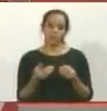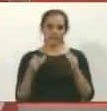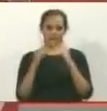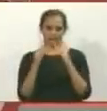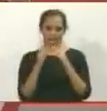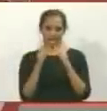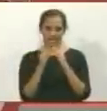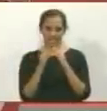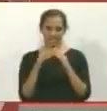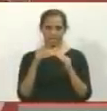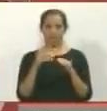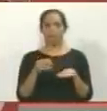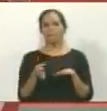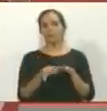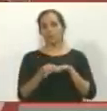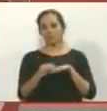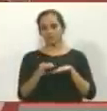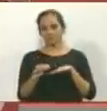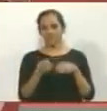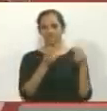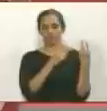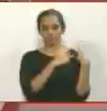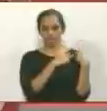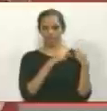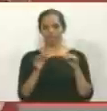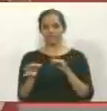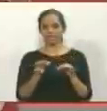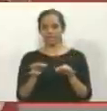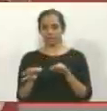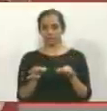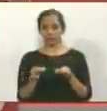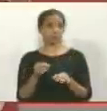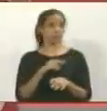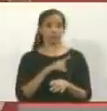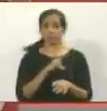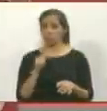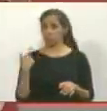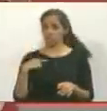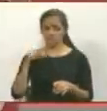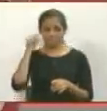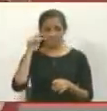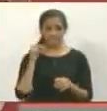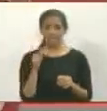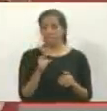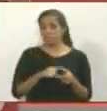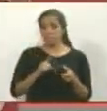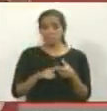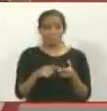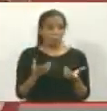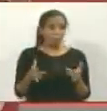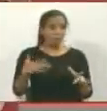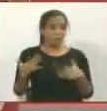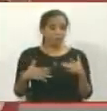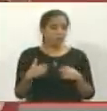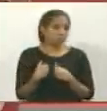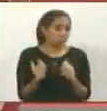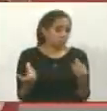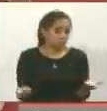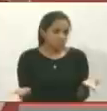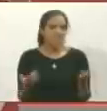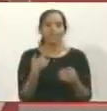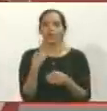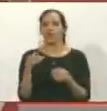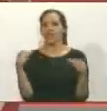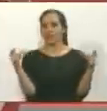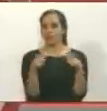provincial responsable del teatro. No se manejó fecha ni tampoco la magnitud del evento. Se nos dijo que era una reunión